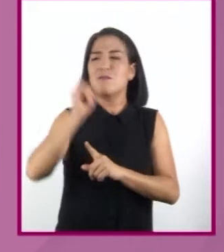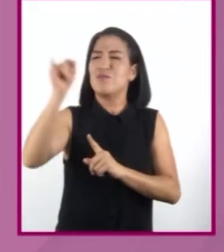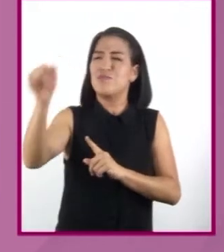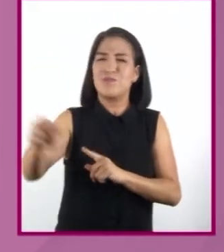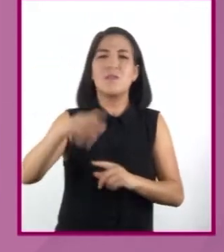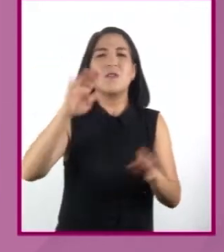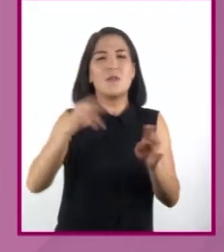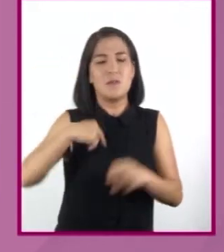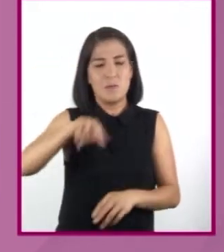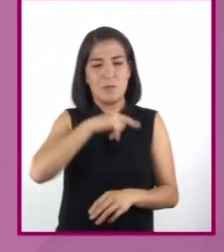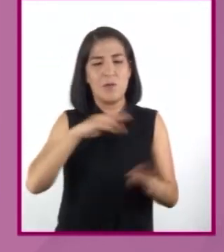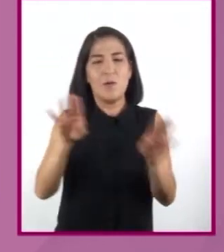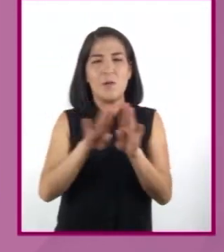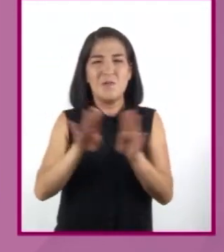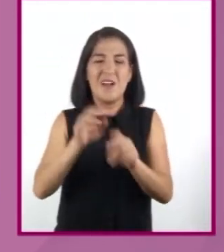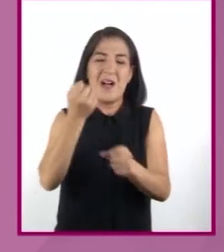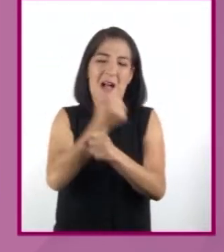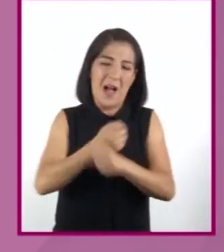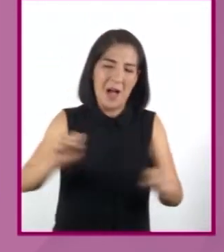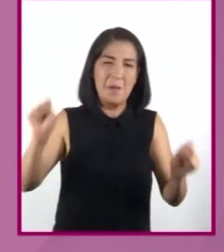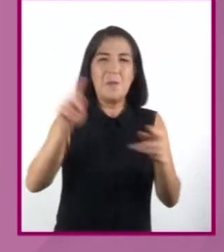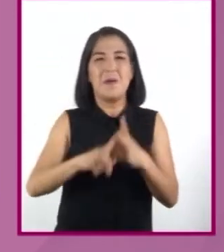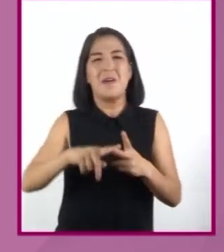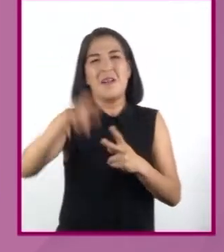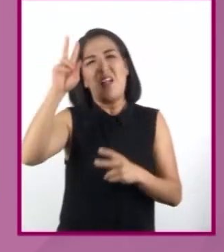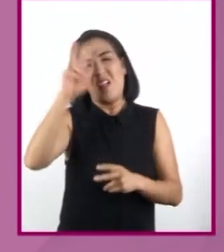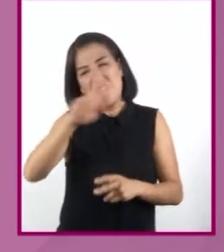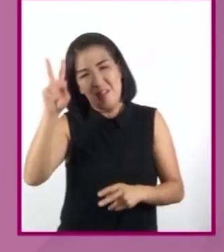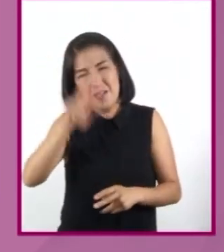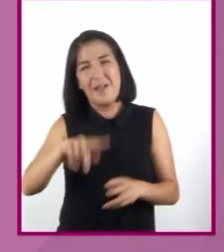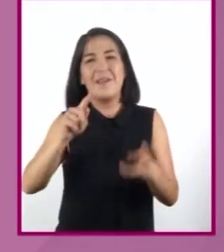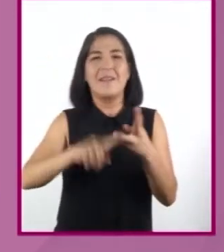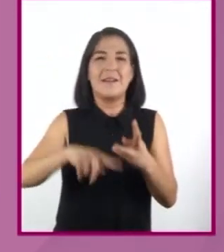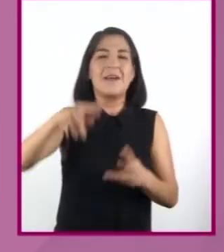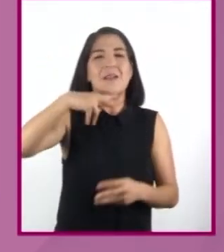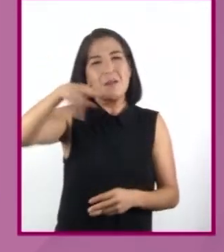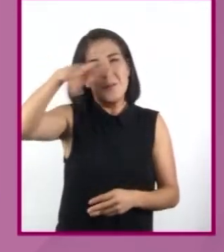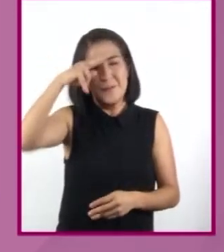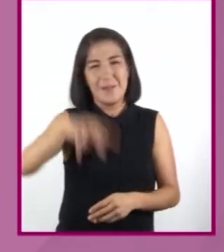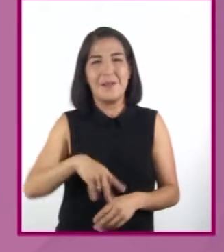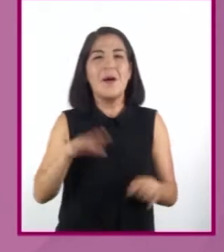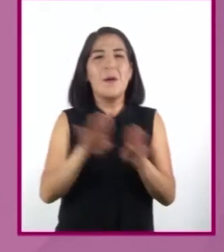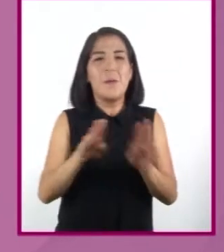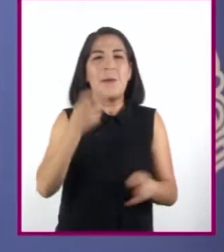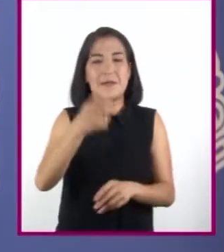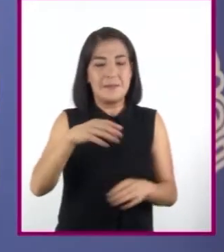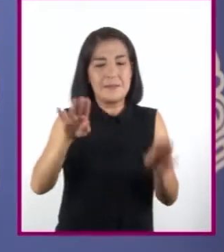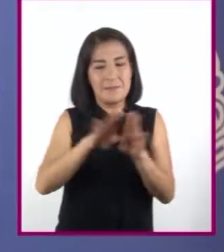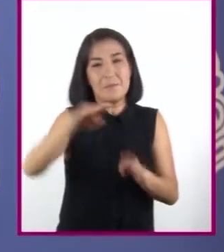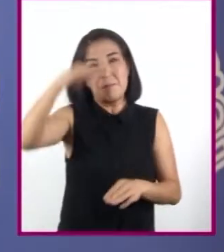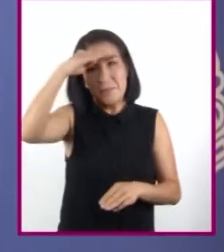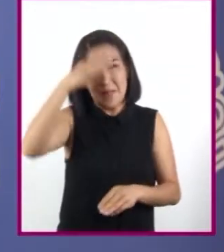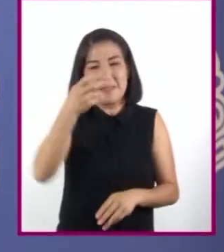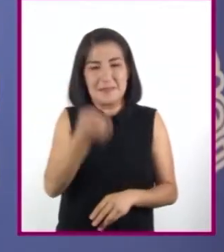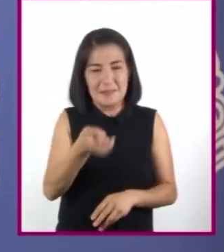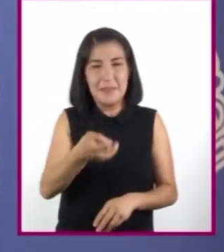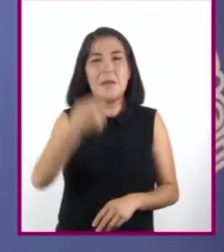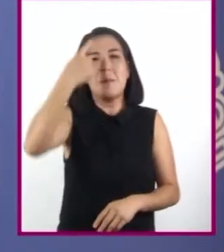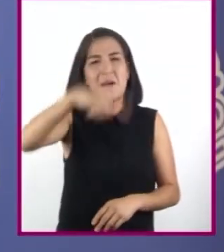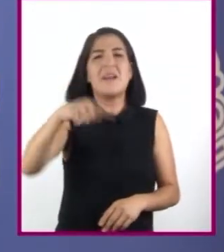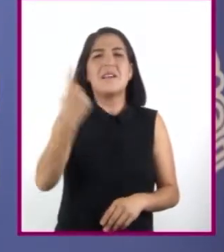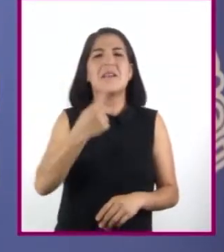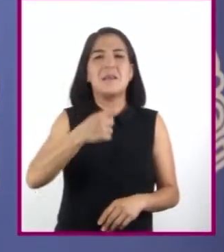grandes malos, el aburrimiento, el vicio y la ignorancia. Reflexionen sobre ella, ya que esta sesión está